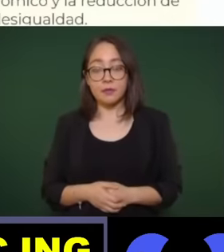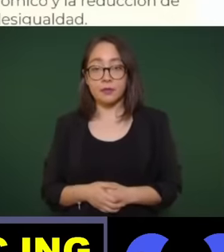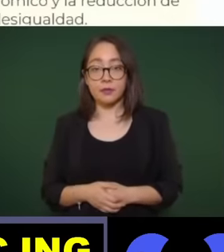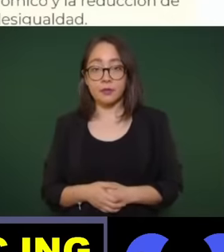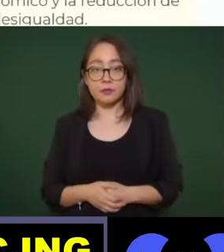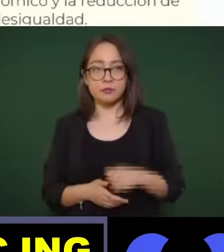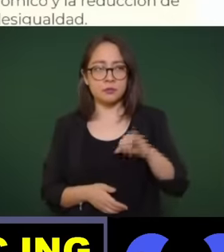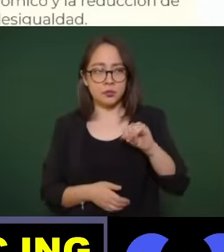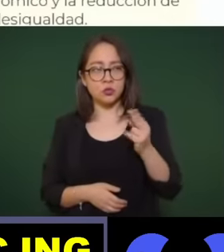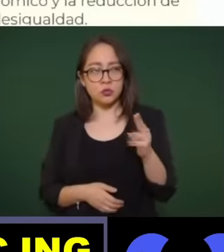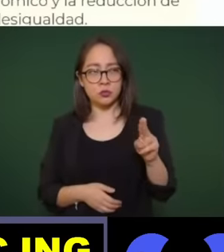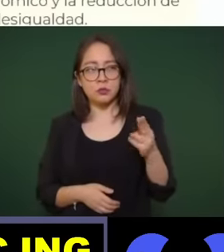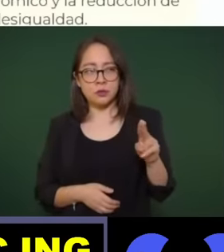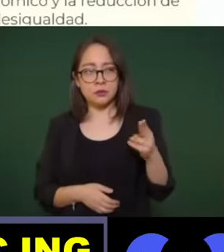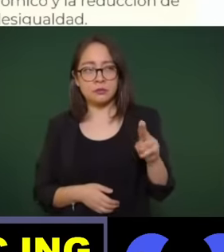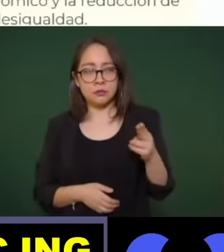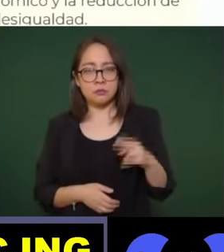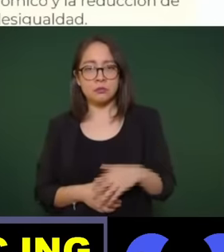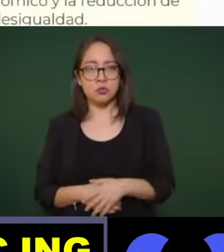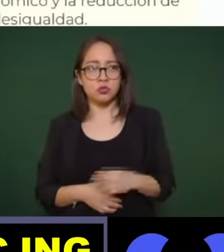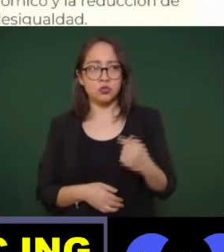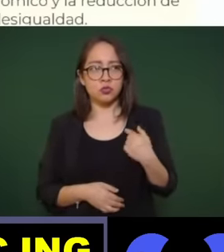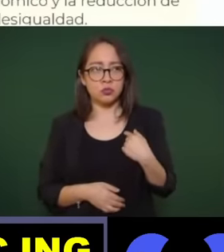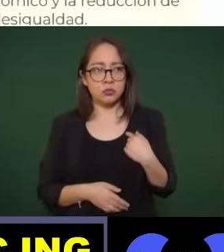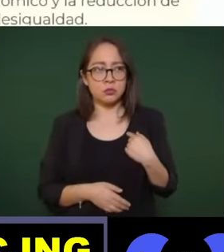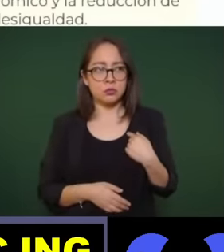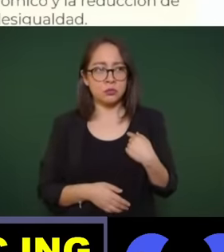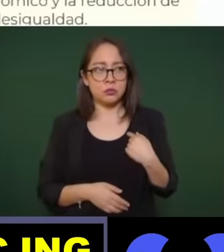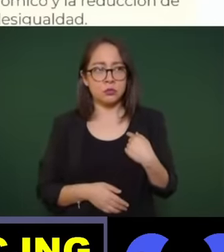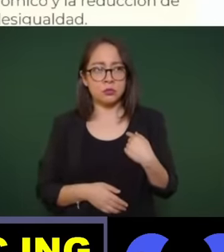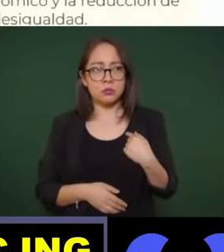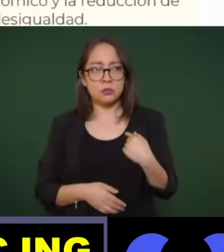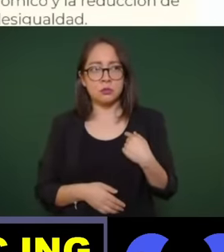noviembre yo entré en diciembre